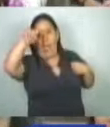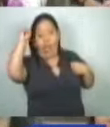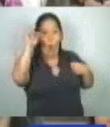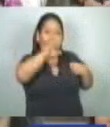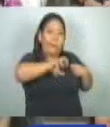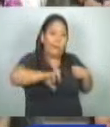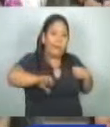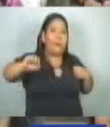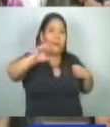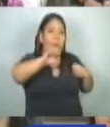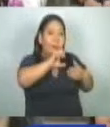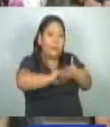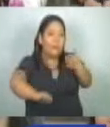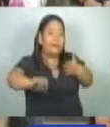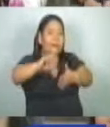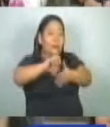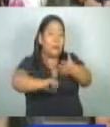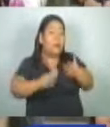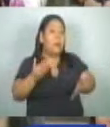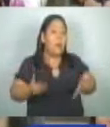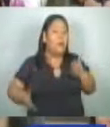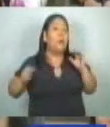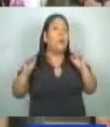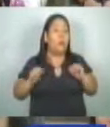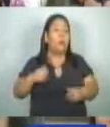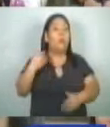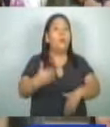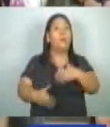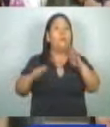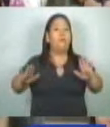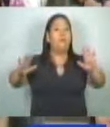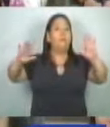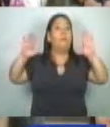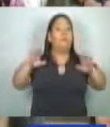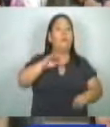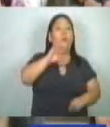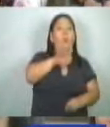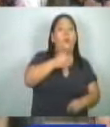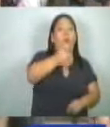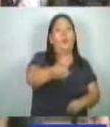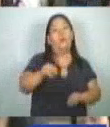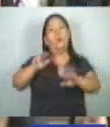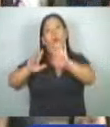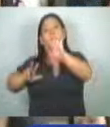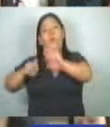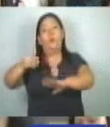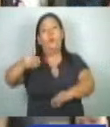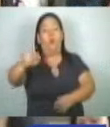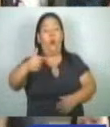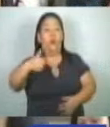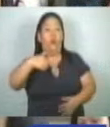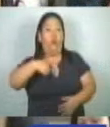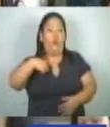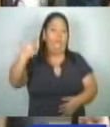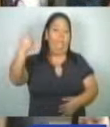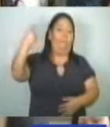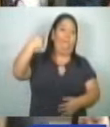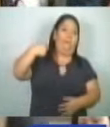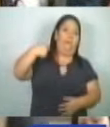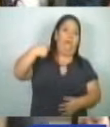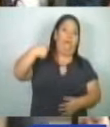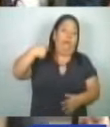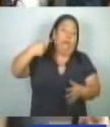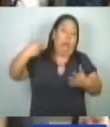los trabajadores puede ser penado de 4 a 8 años de prisión. Me veré obligado de